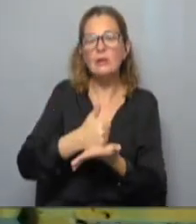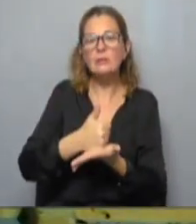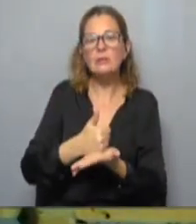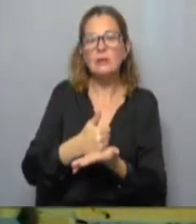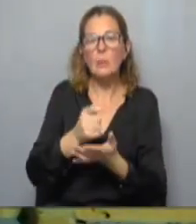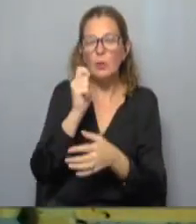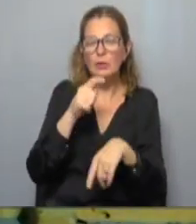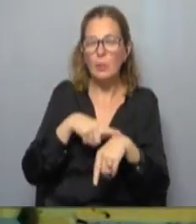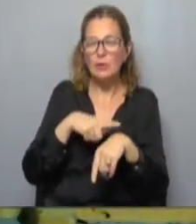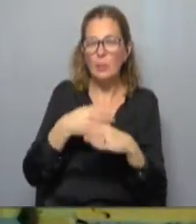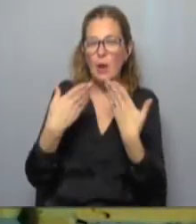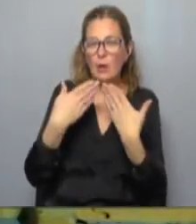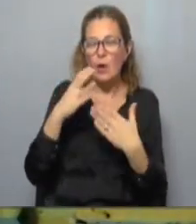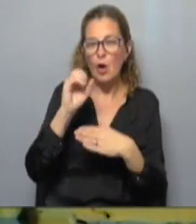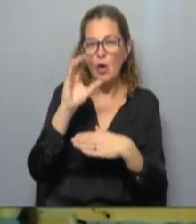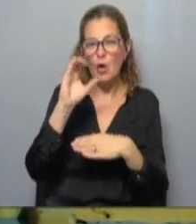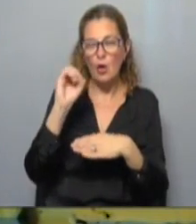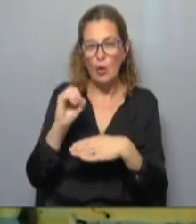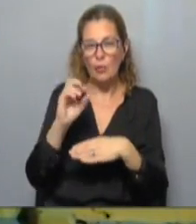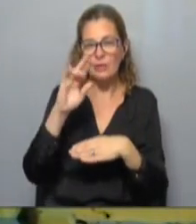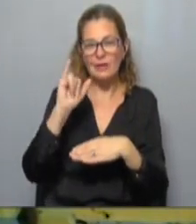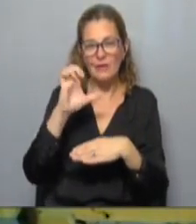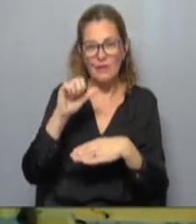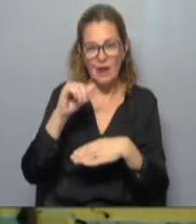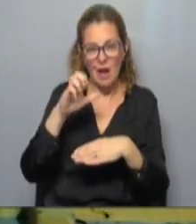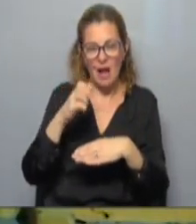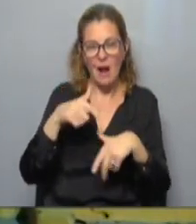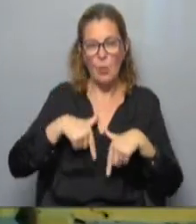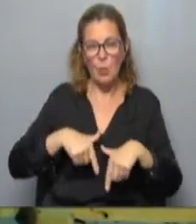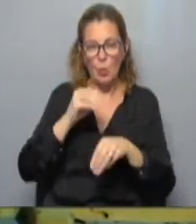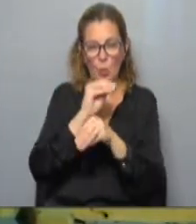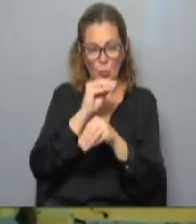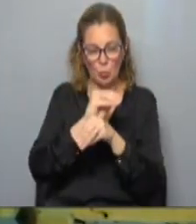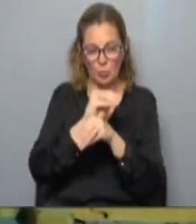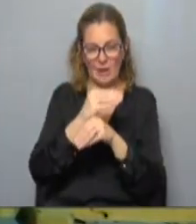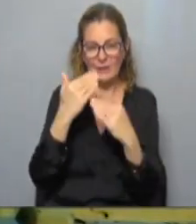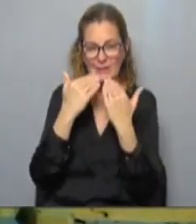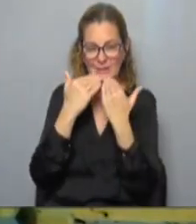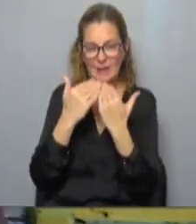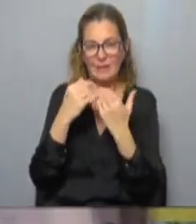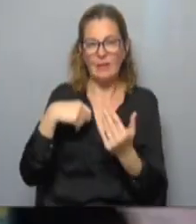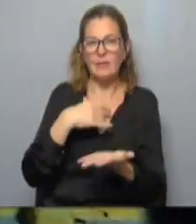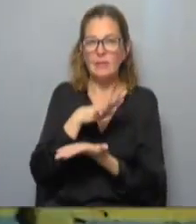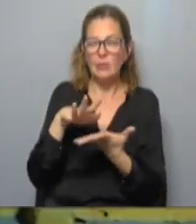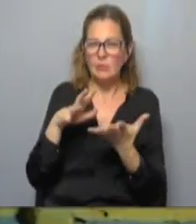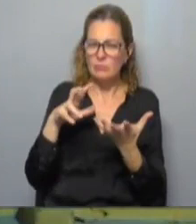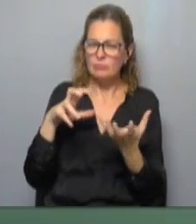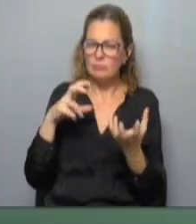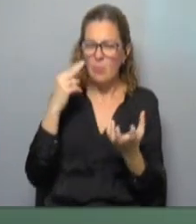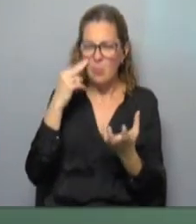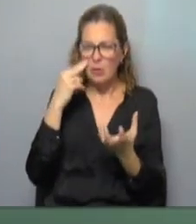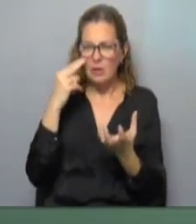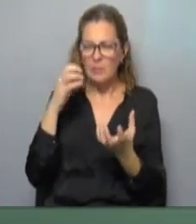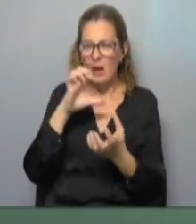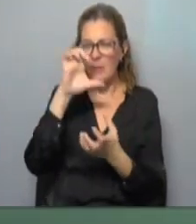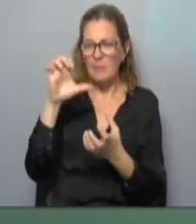en un ratito nada más conversando con Coco Rivero de la División Cultura de la Intendencia de Montevideo. Gracias, Natalia. Una situación de conflicto en una de las empresas